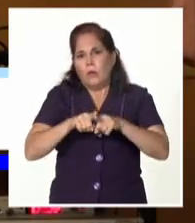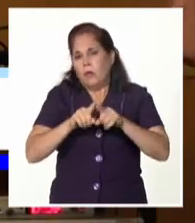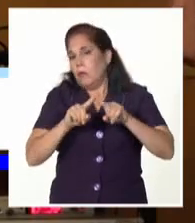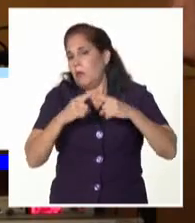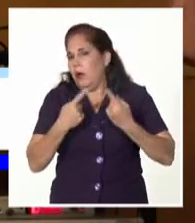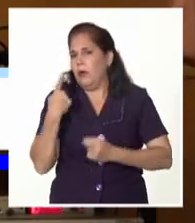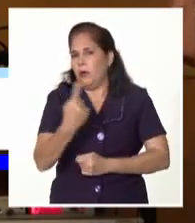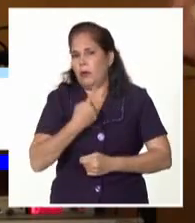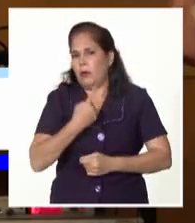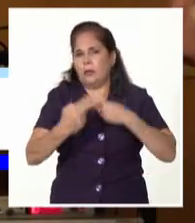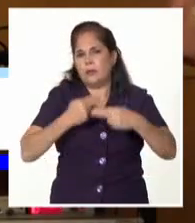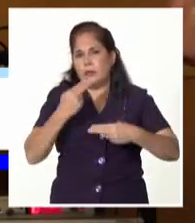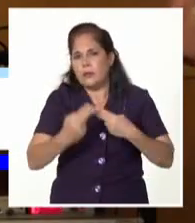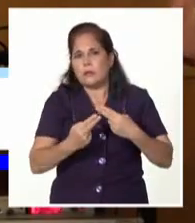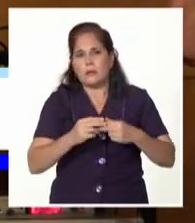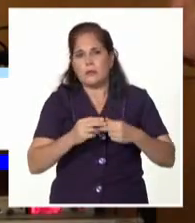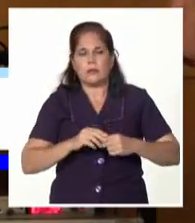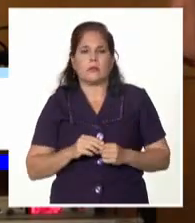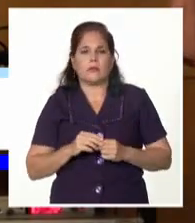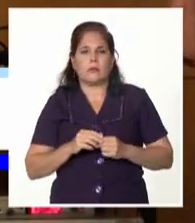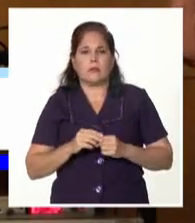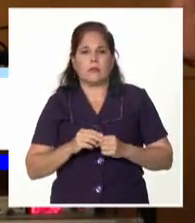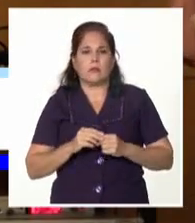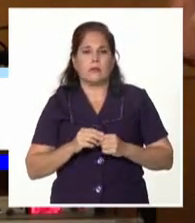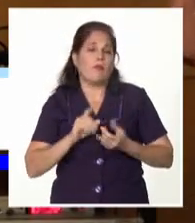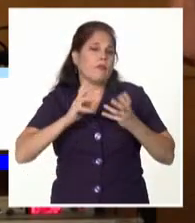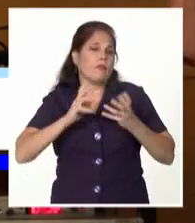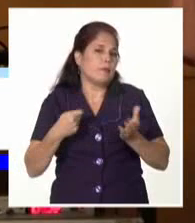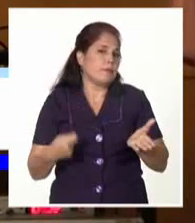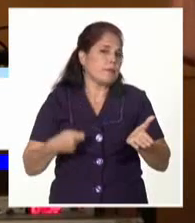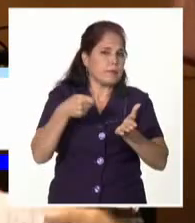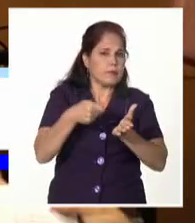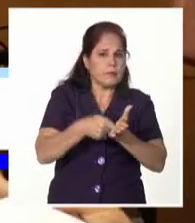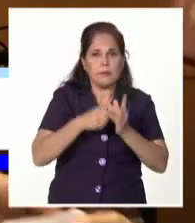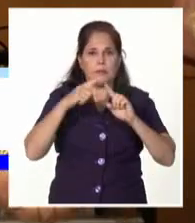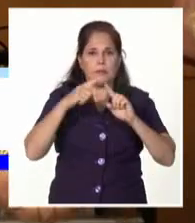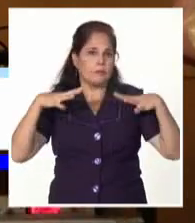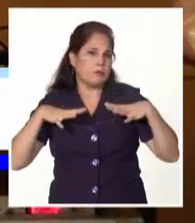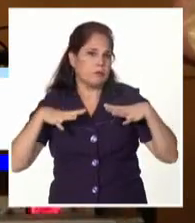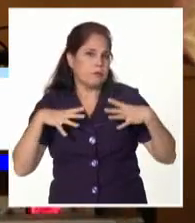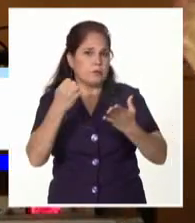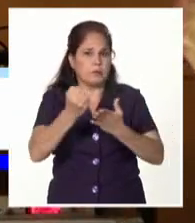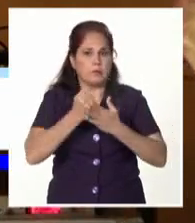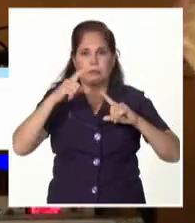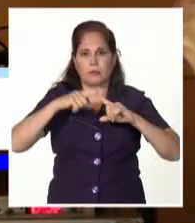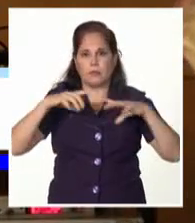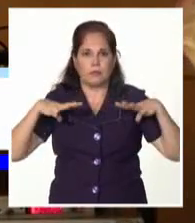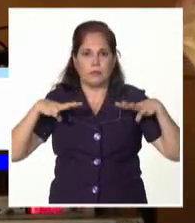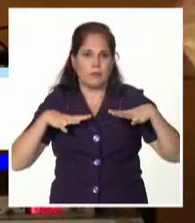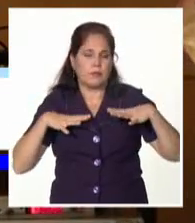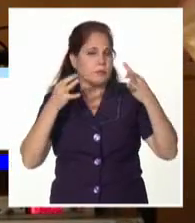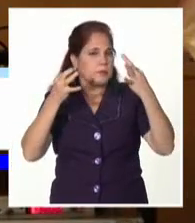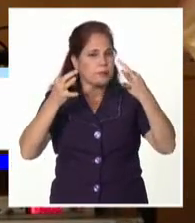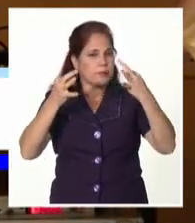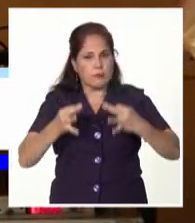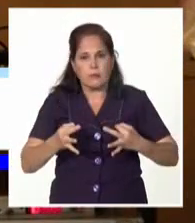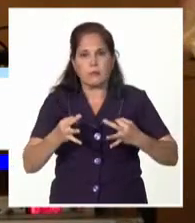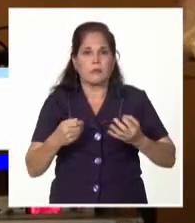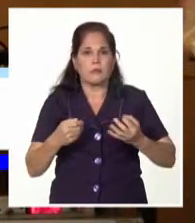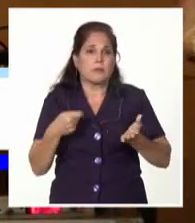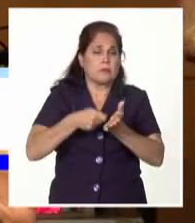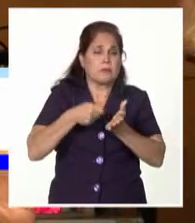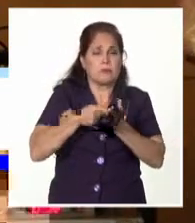lo que son nuevos medios de sistema de pago, nuevos sistemas para el turismo, de apoyo al turismo, de sustitución de